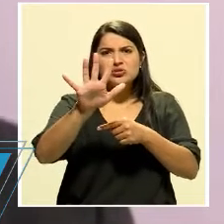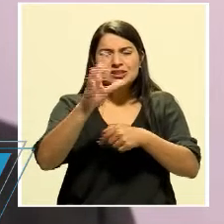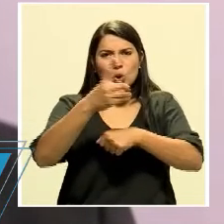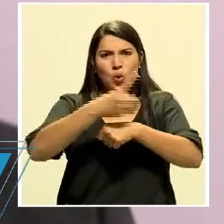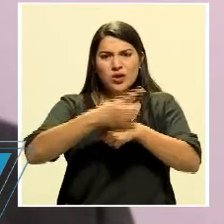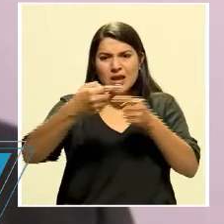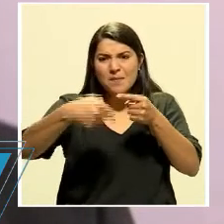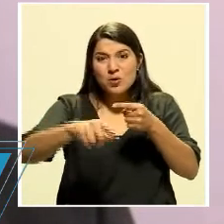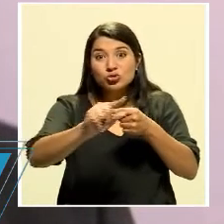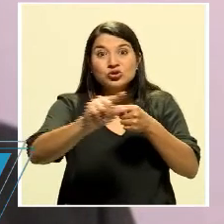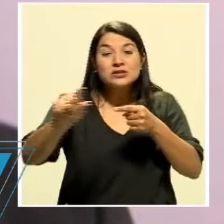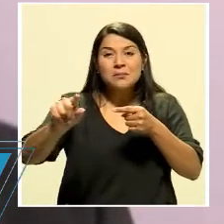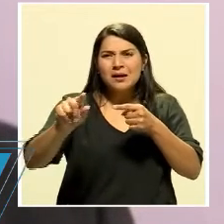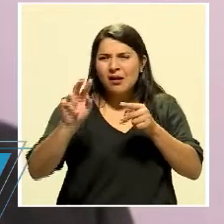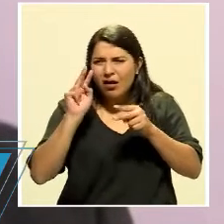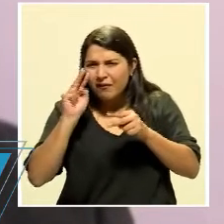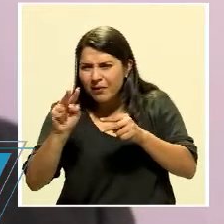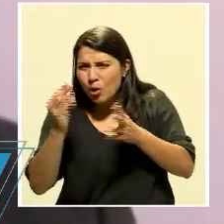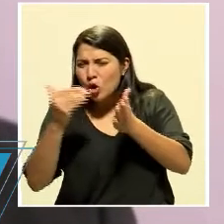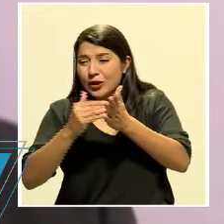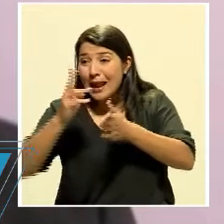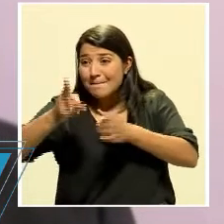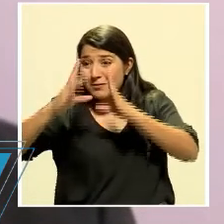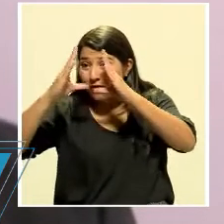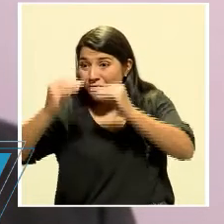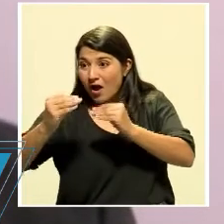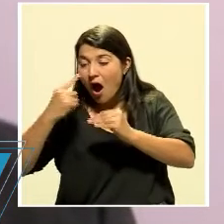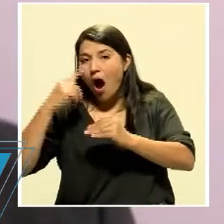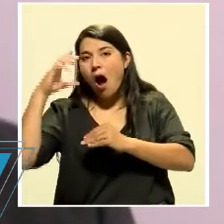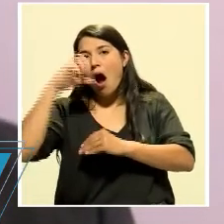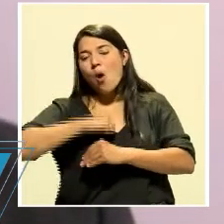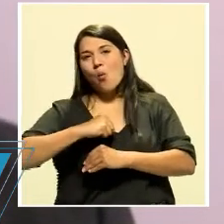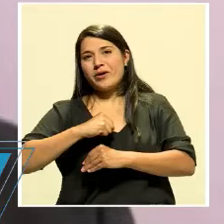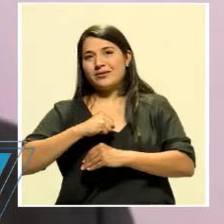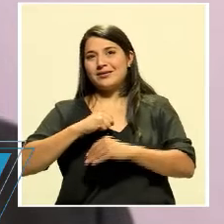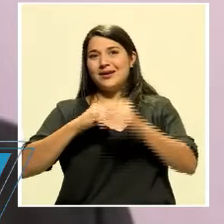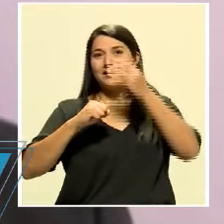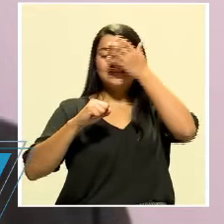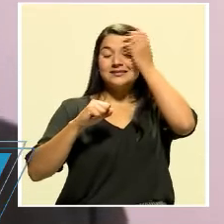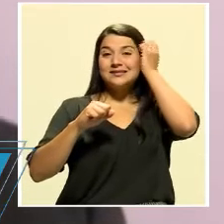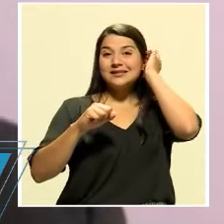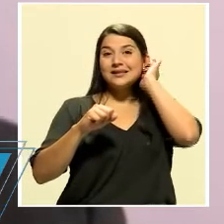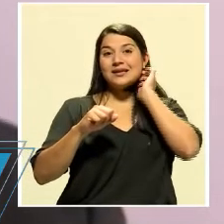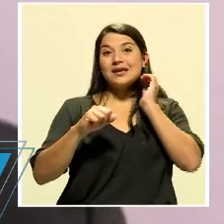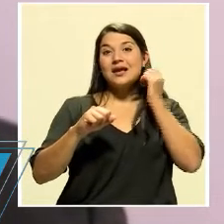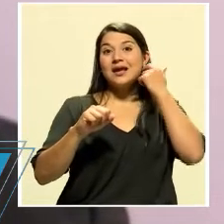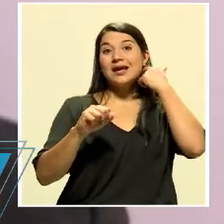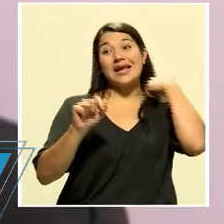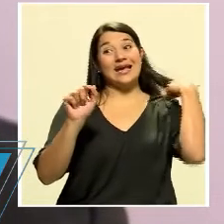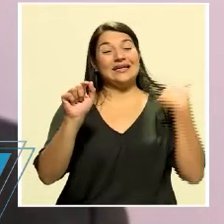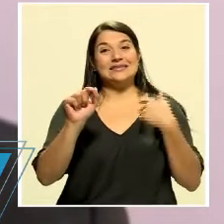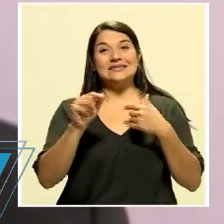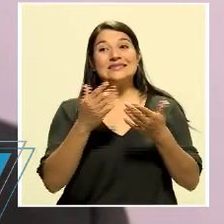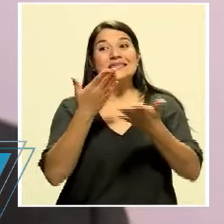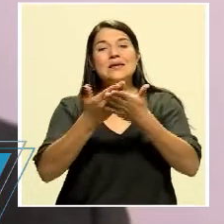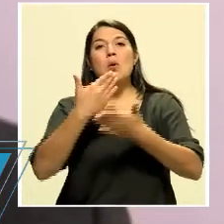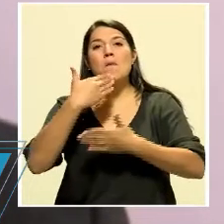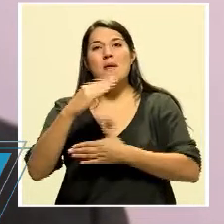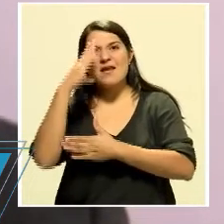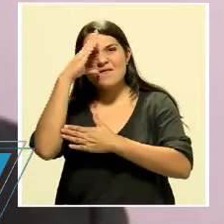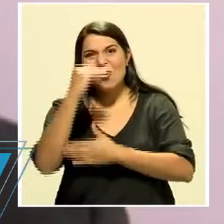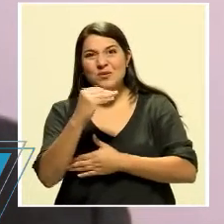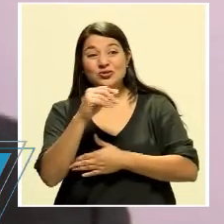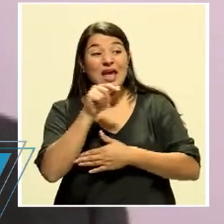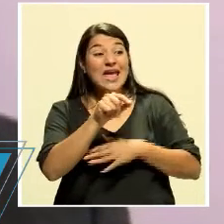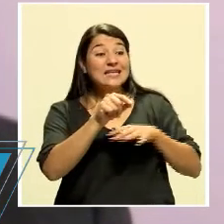semana, puede ser que eso se verifique y se dé cuenta que no era ese cantón, que ese cantón era el del lugar de residencia, pero hace seis meses, o hace cuatro meses, o ahí